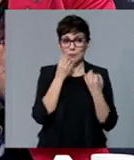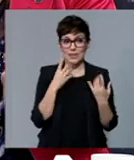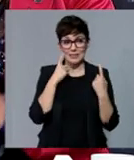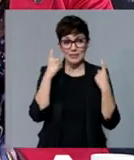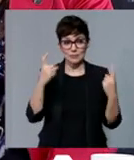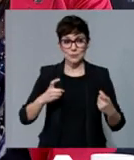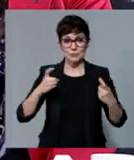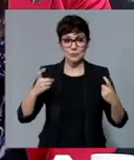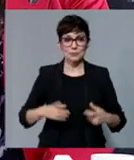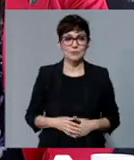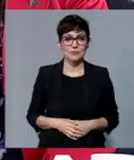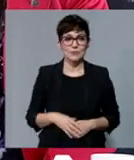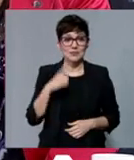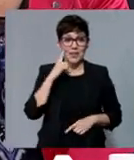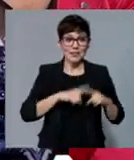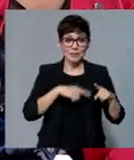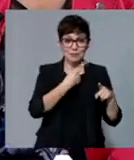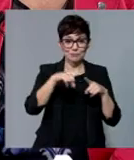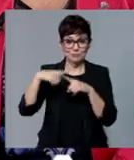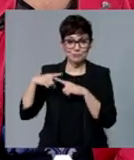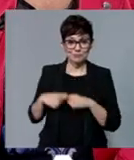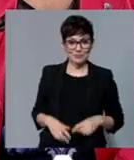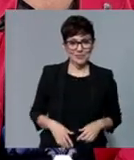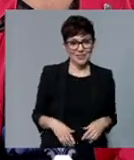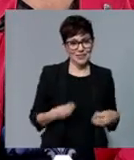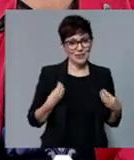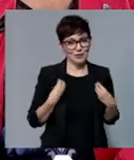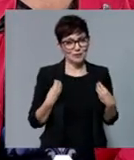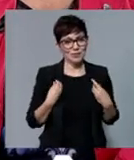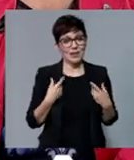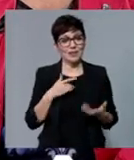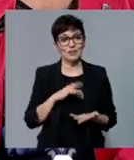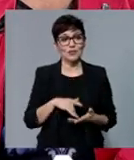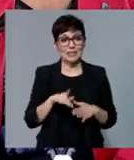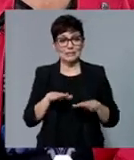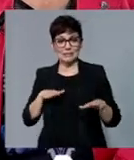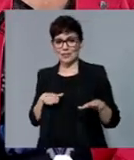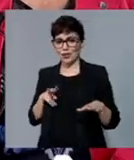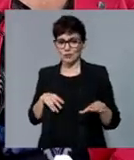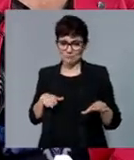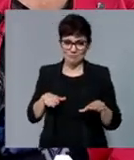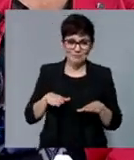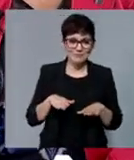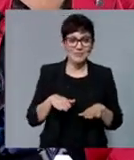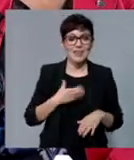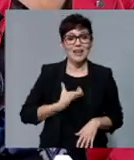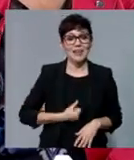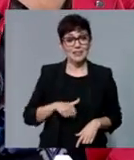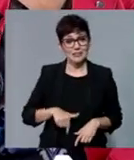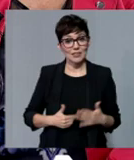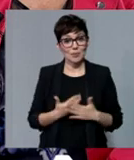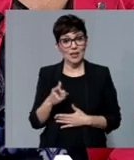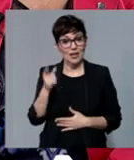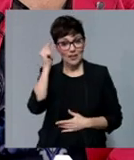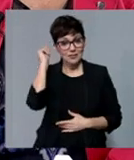depende de otras cosas. En esta vida la cosa es intentar no quedarse atrás. Esta mañana en Cartagena la alcaldesa se reúne con